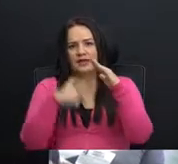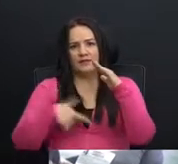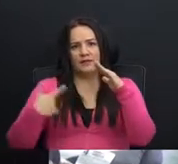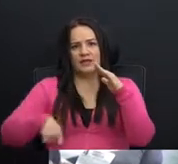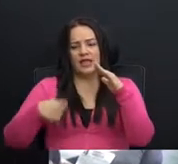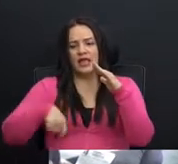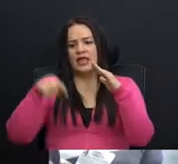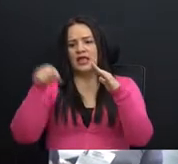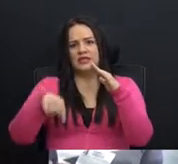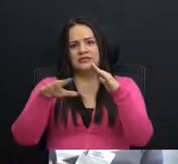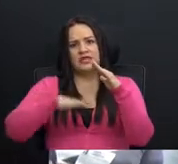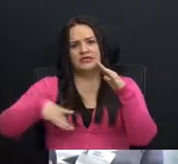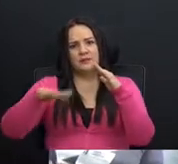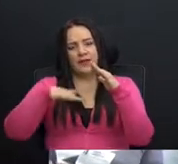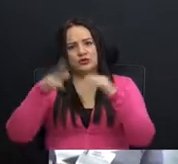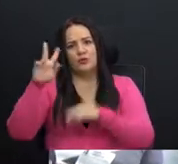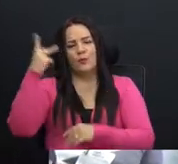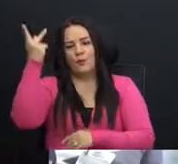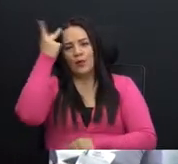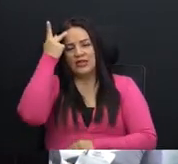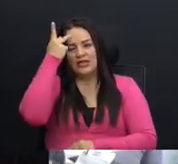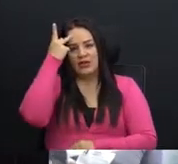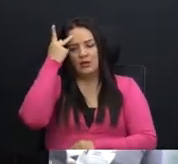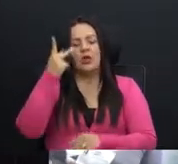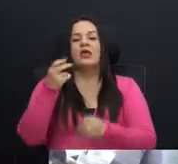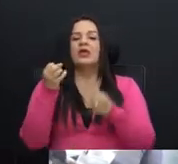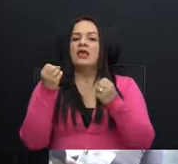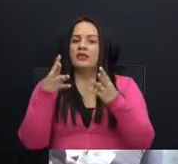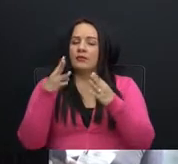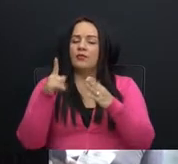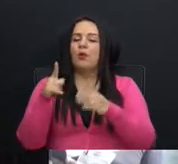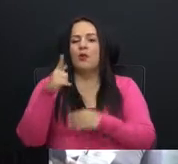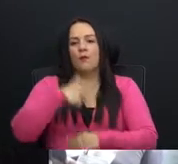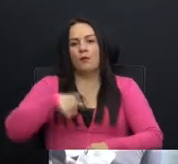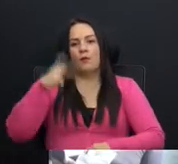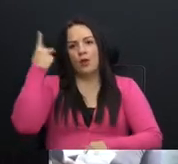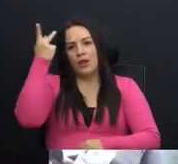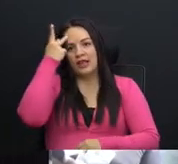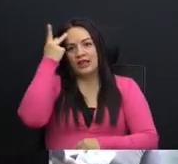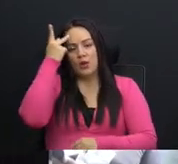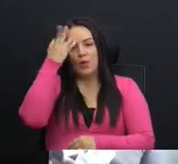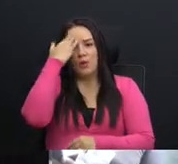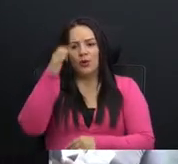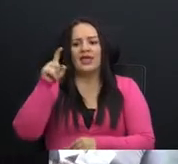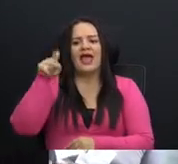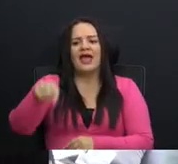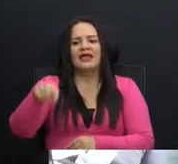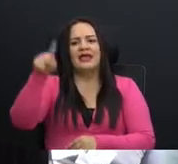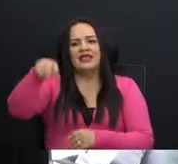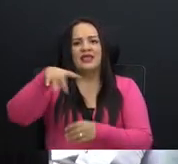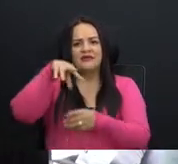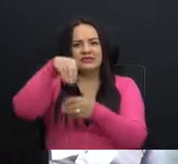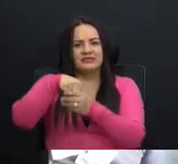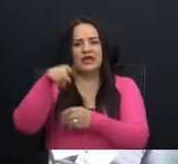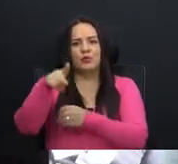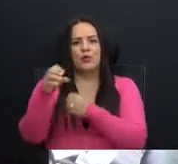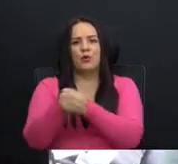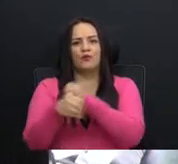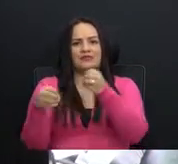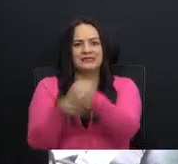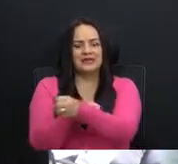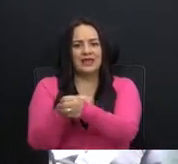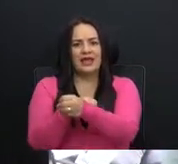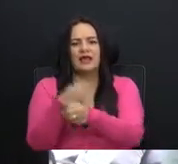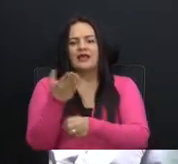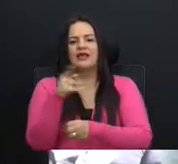eminentemente político, eminentemente político porque tiene que estar ahí ubicada una oficina